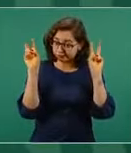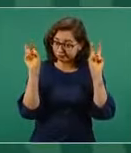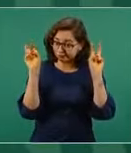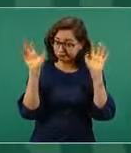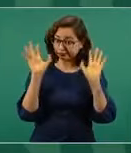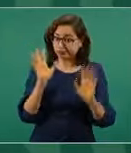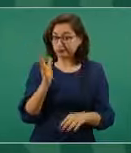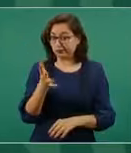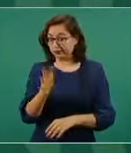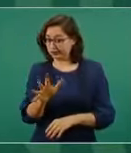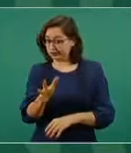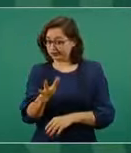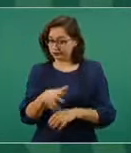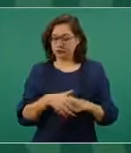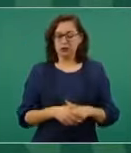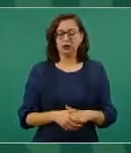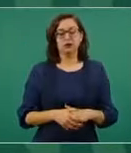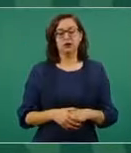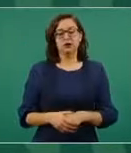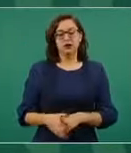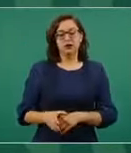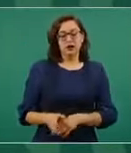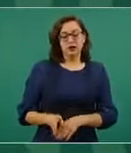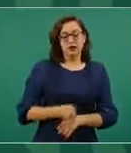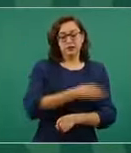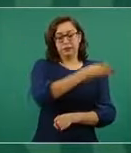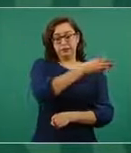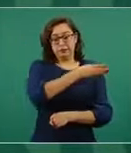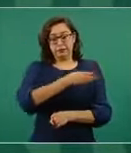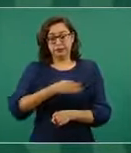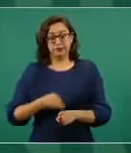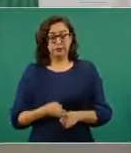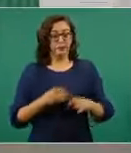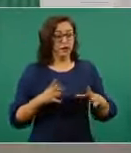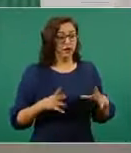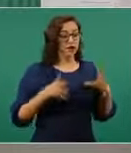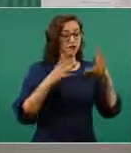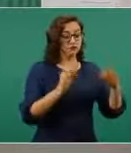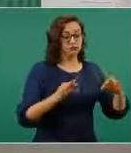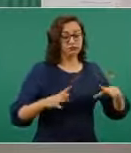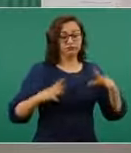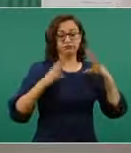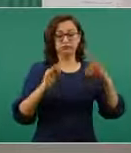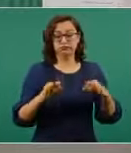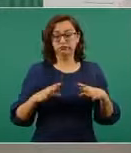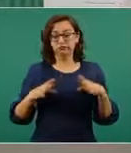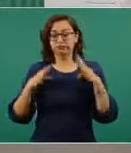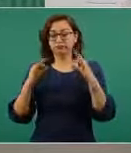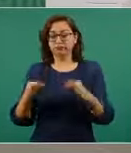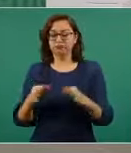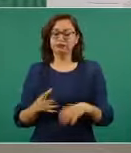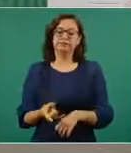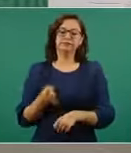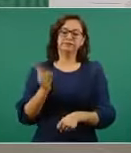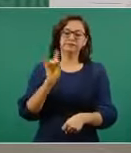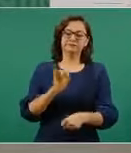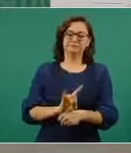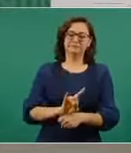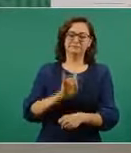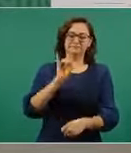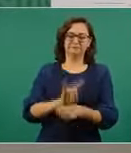que se fueron creando para simular de que el gobierno estaba